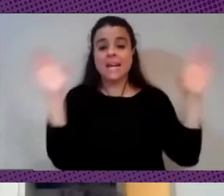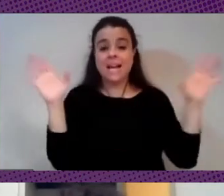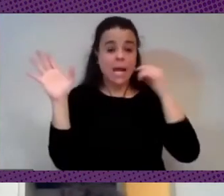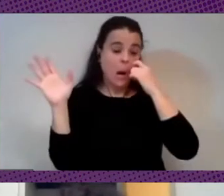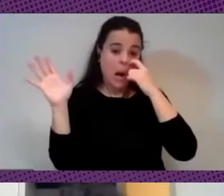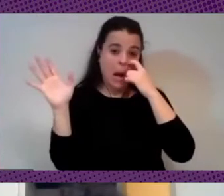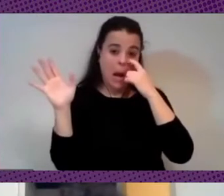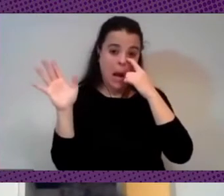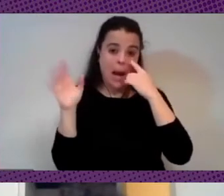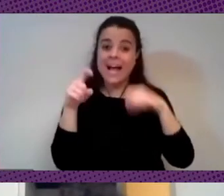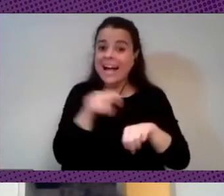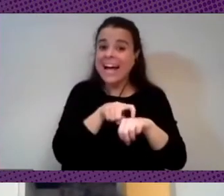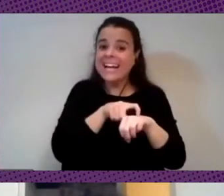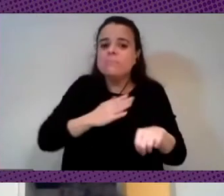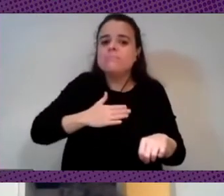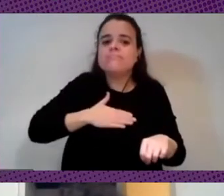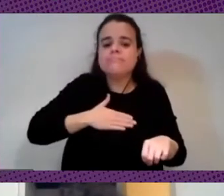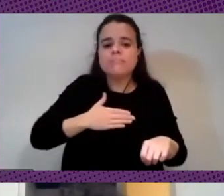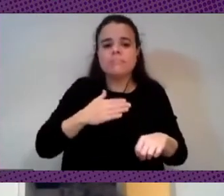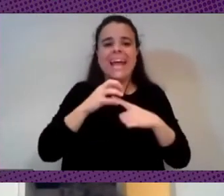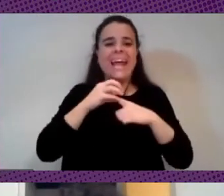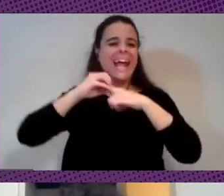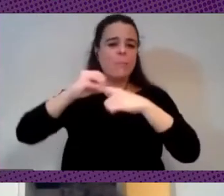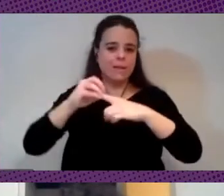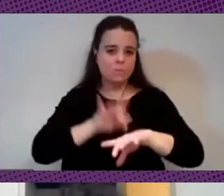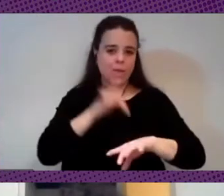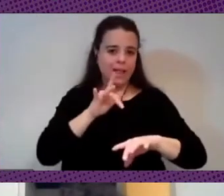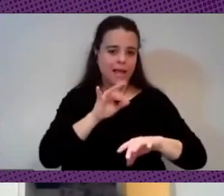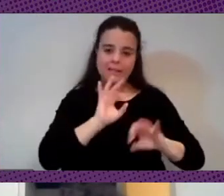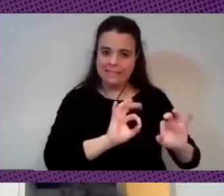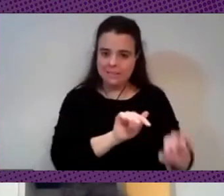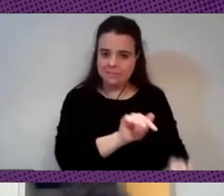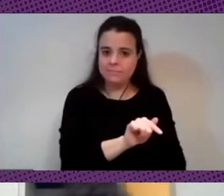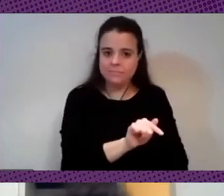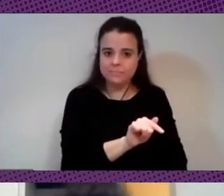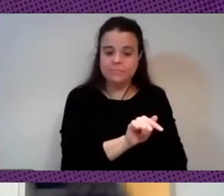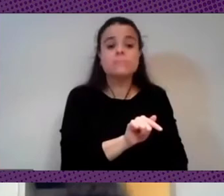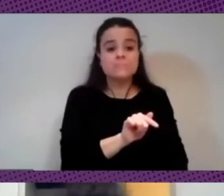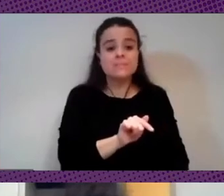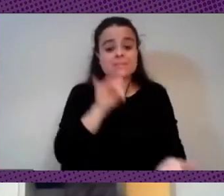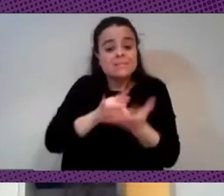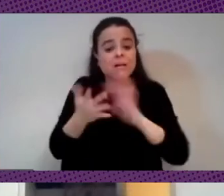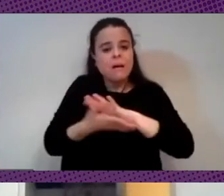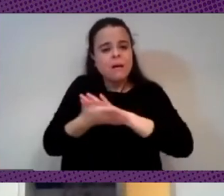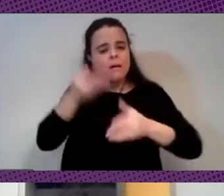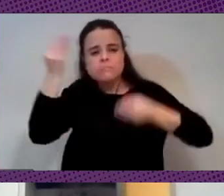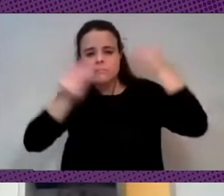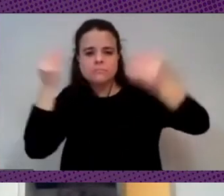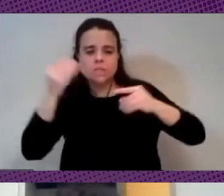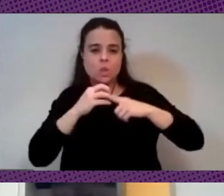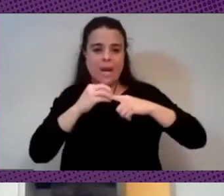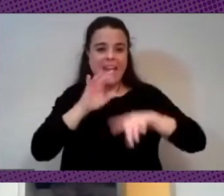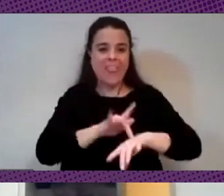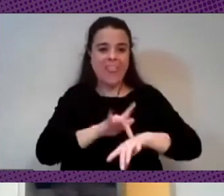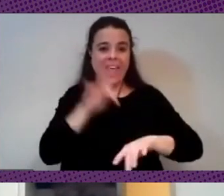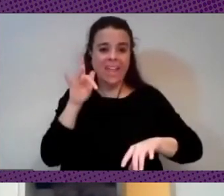una característica propia del capitalismo digital es esta y por tanto a la hora de pensar en la soberanía digital no lo puedes hacer fuera de estos fuera